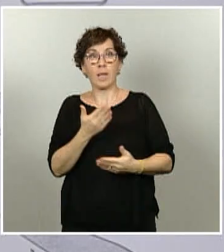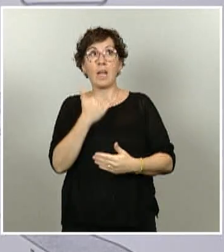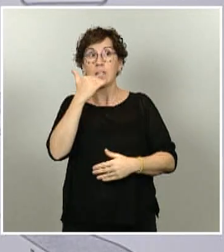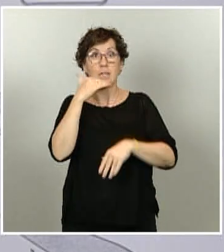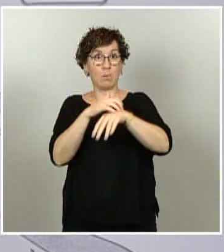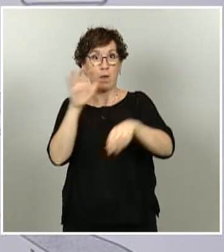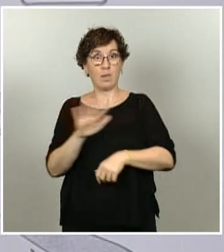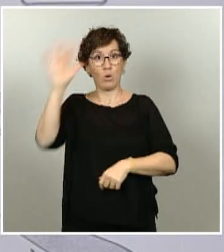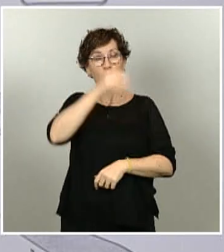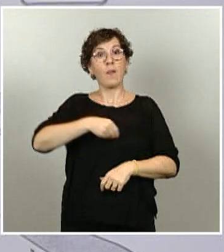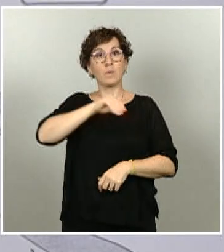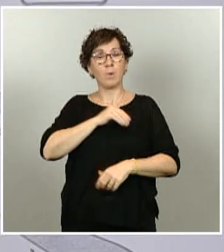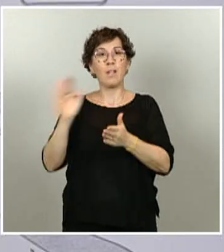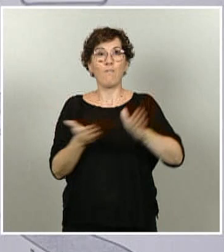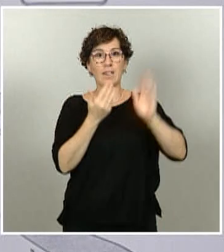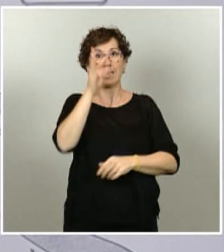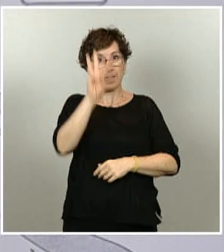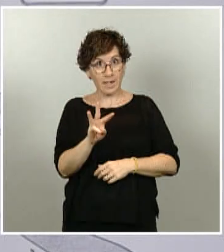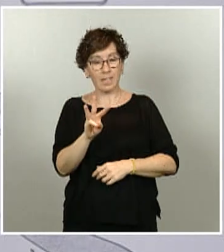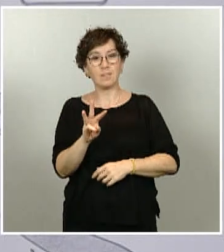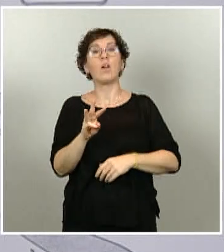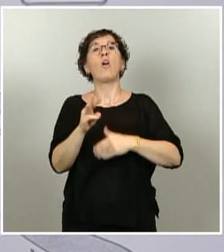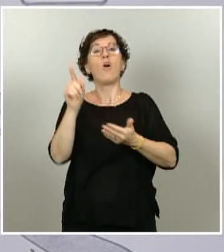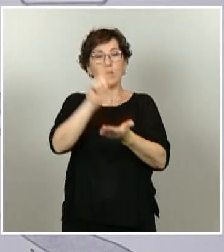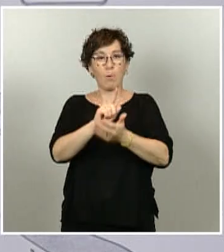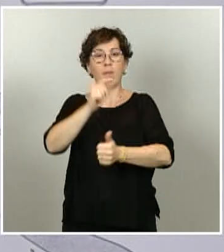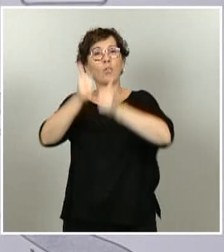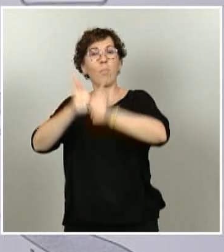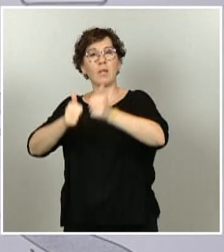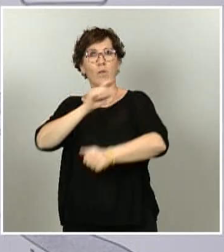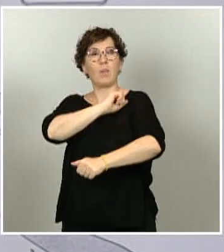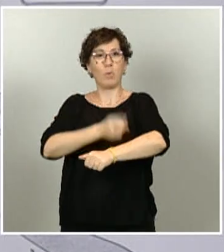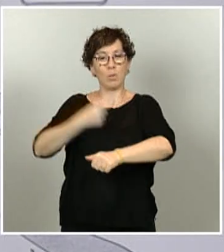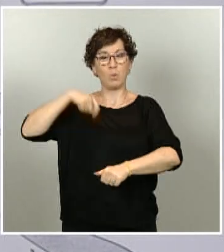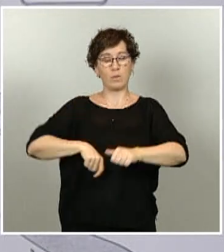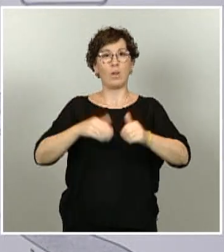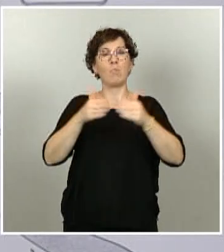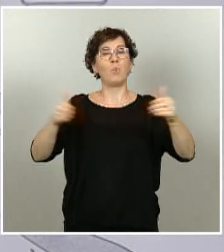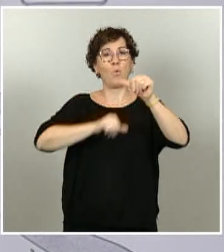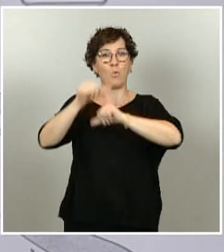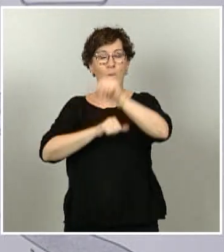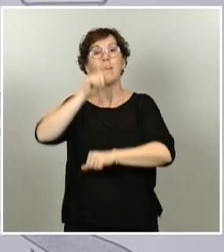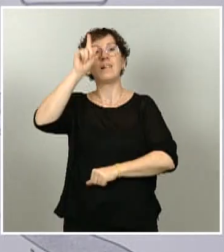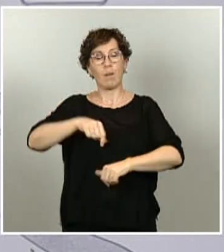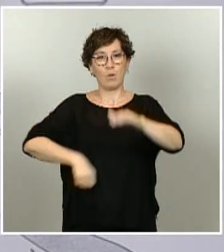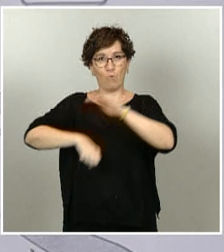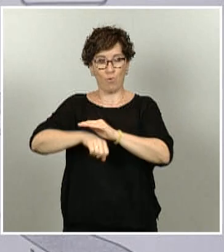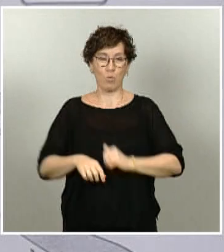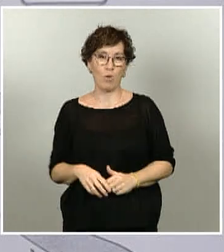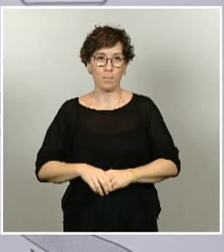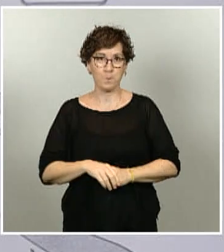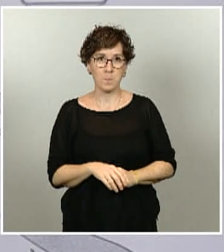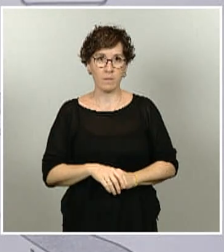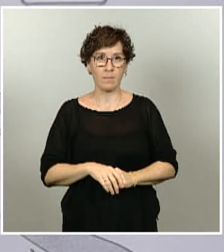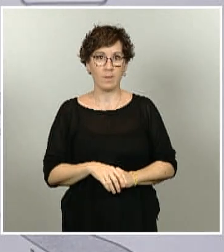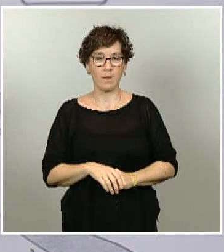reanudación de las grandes competiciones deportivas y profesionales y, en particular, la Liga de Fútbol Profesional. Por supuesto, la pelota volverá